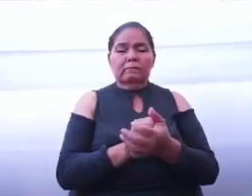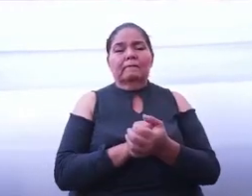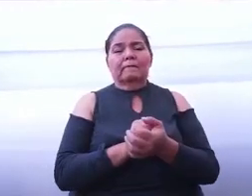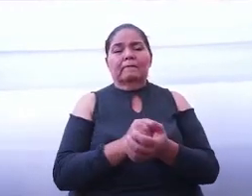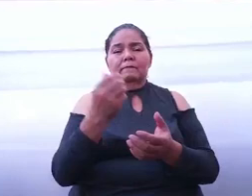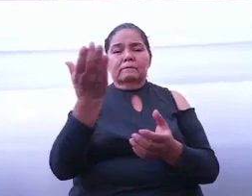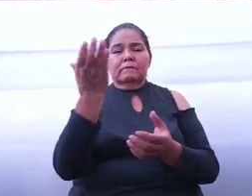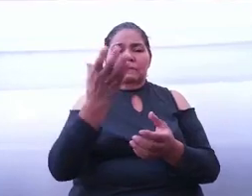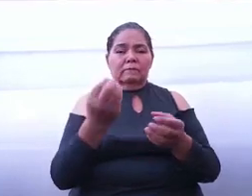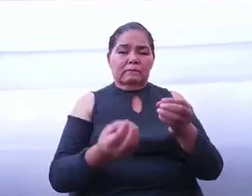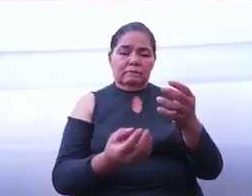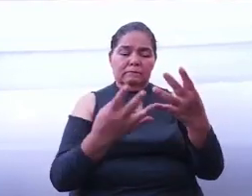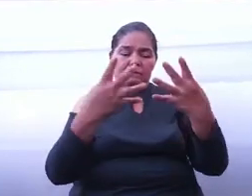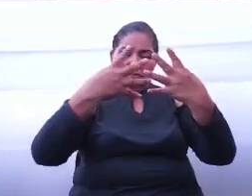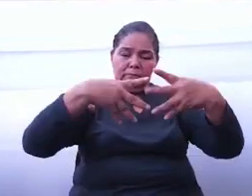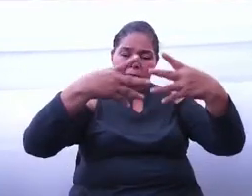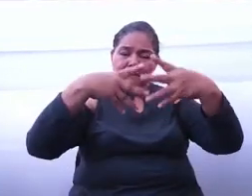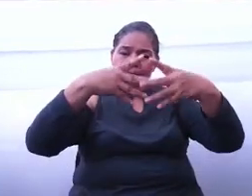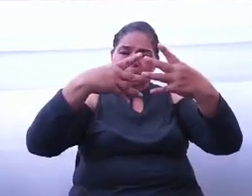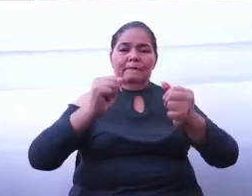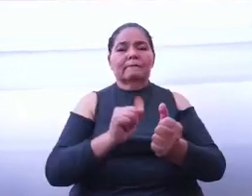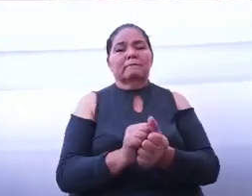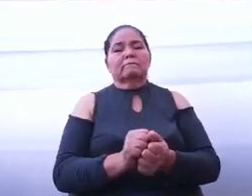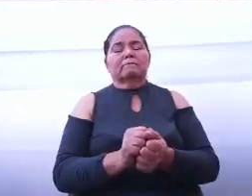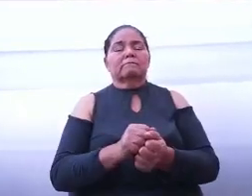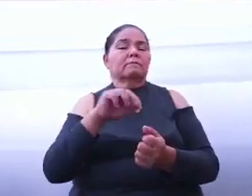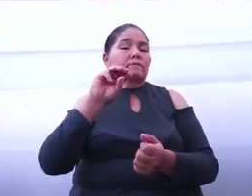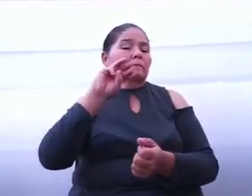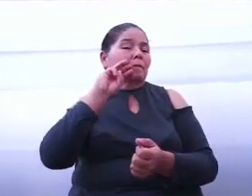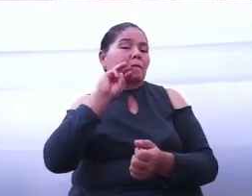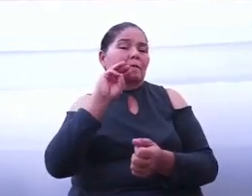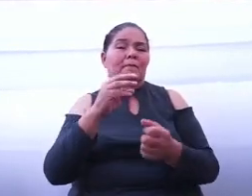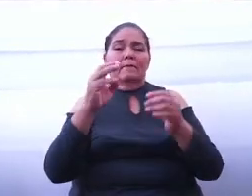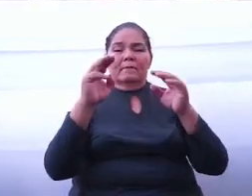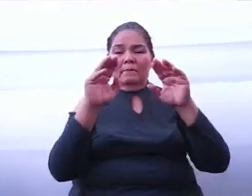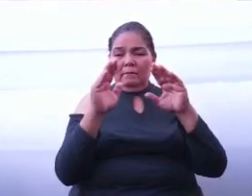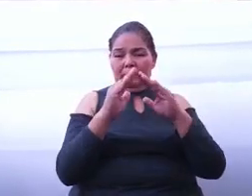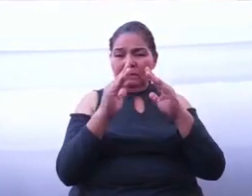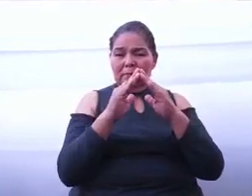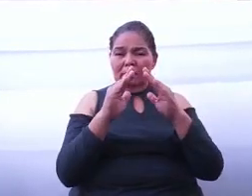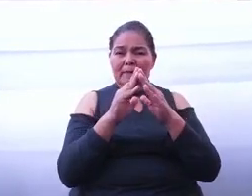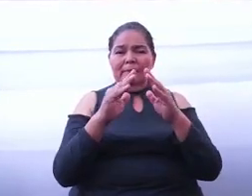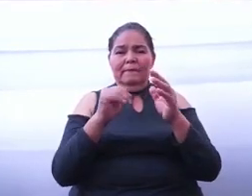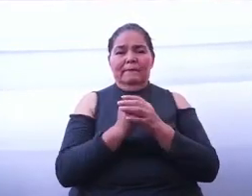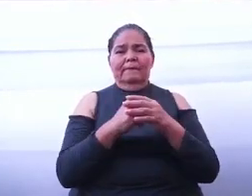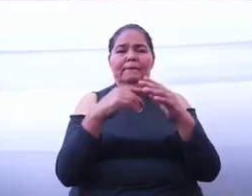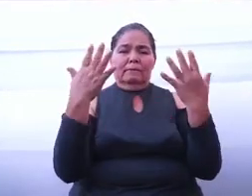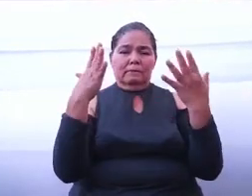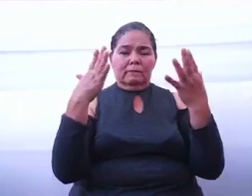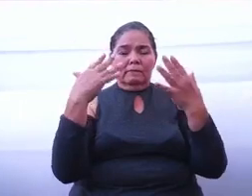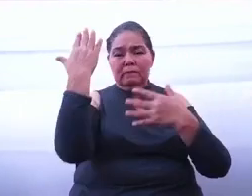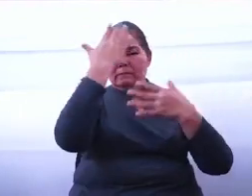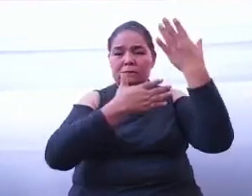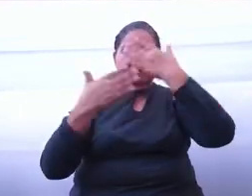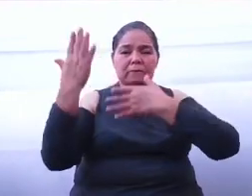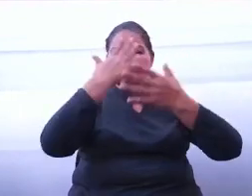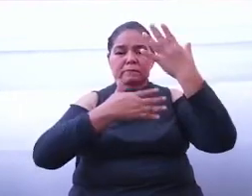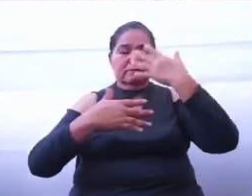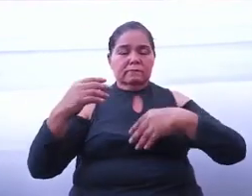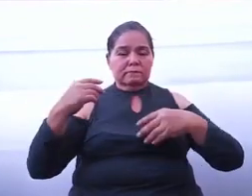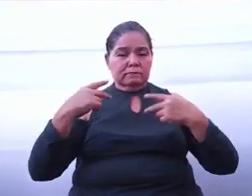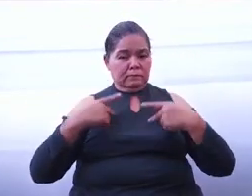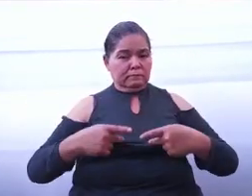del empresario, del ama de casa, la esperanza, esperanza del estudiante que está